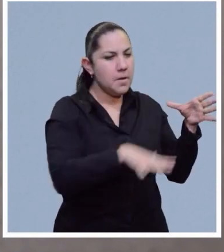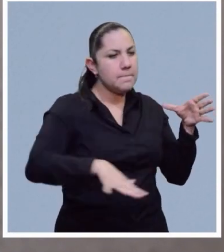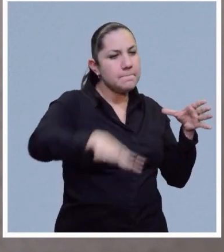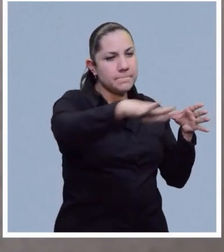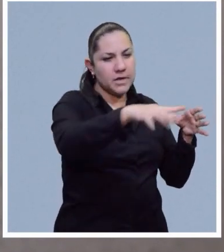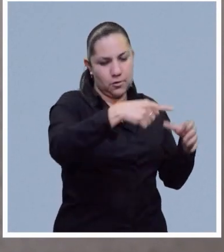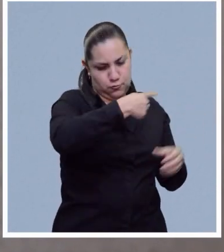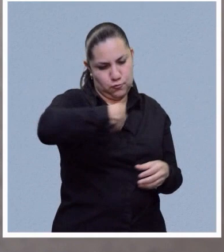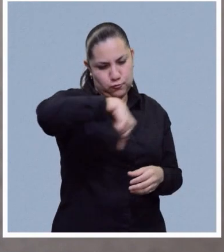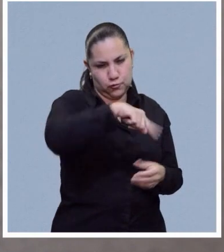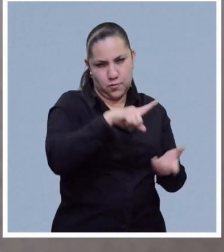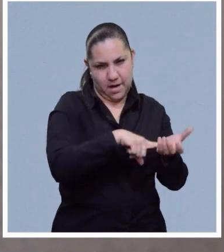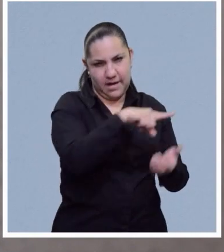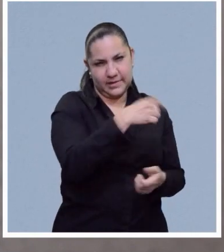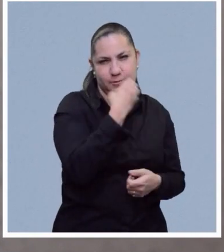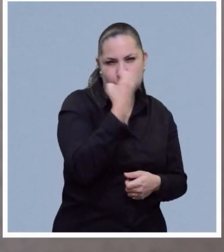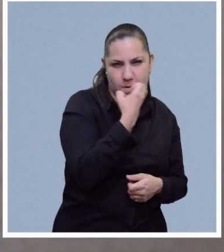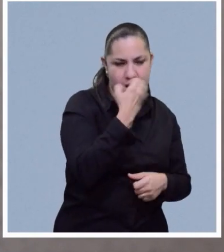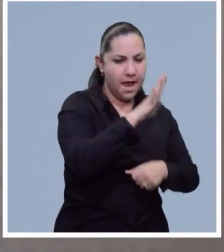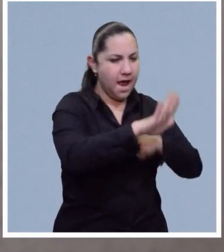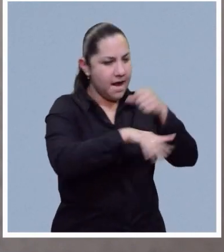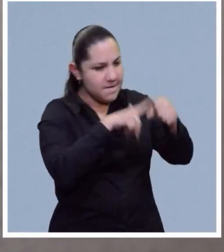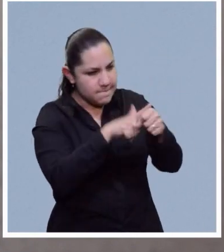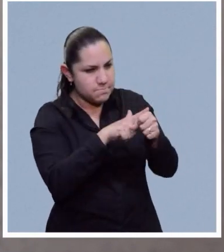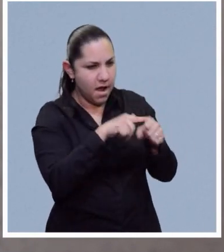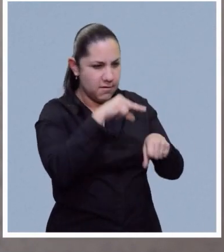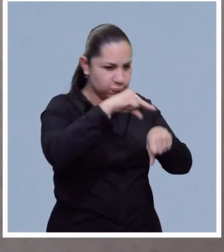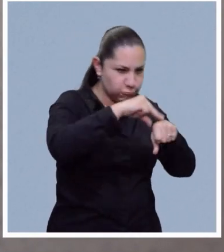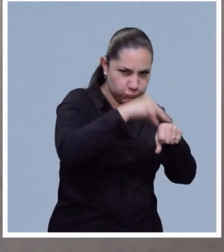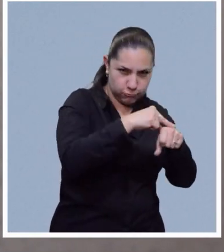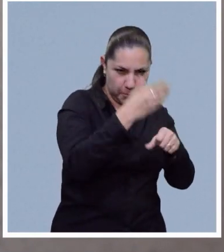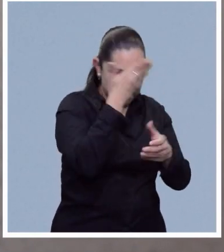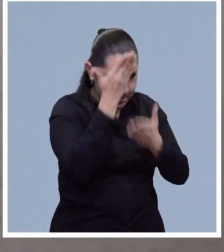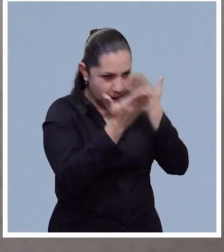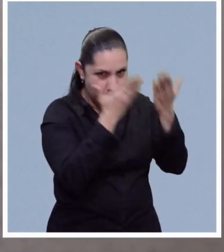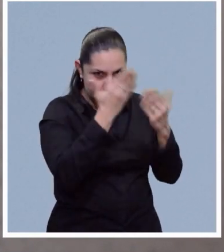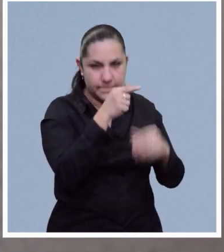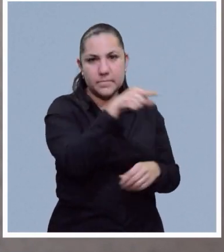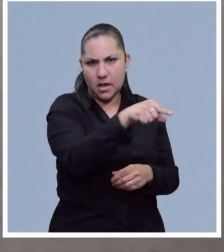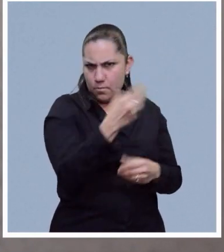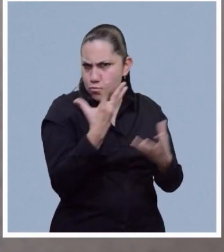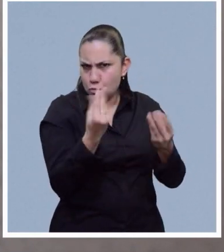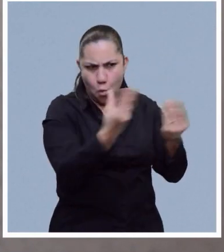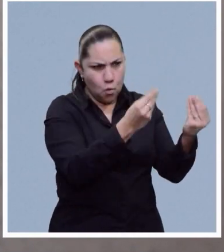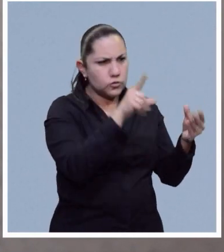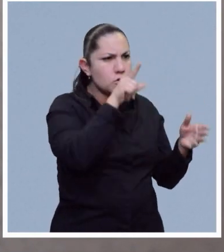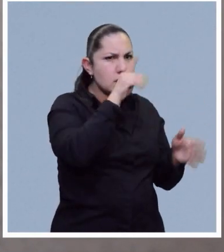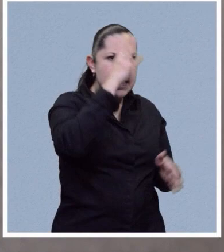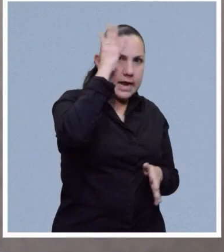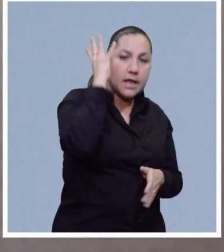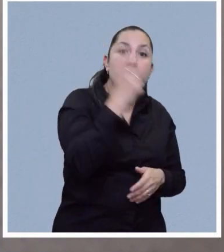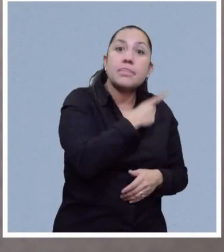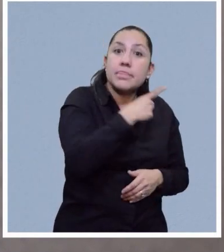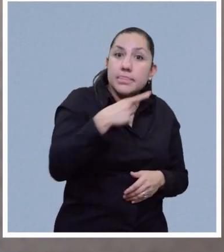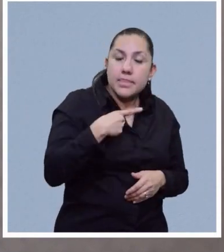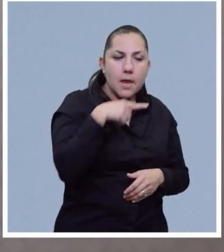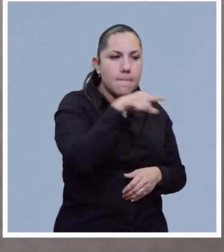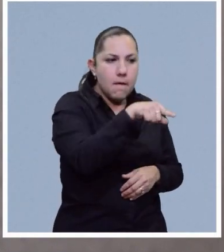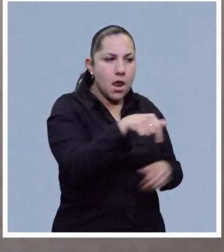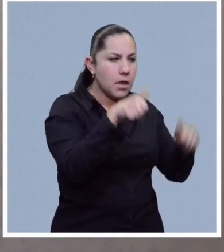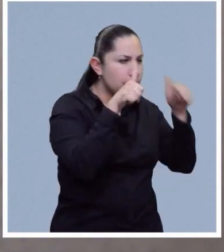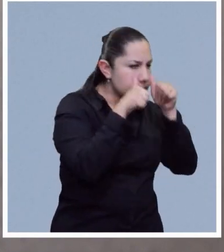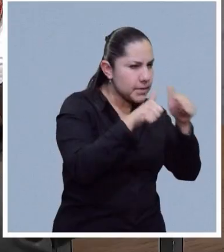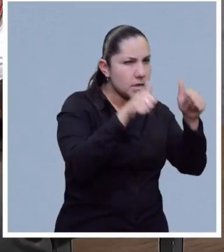veterinaria gallinas, son altamente productivas, requieren de muchos cuidados y se los damos.